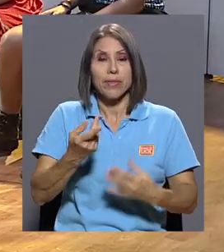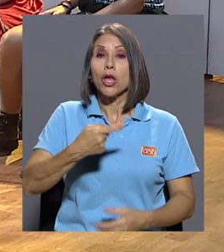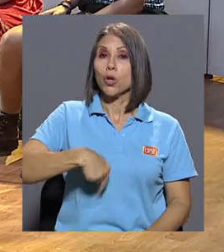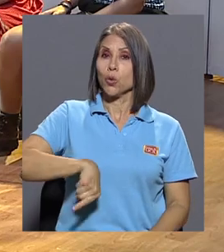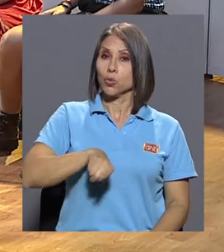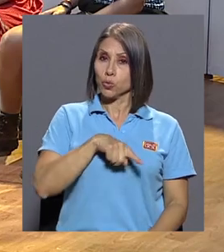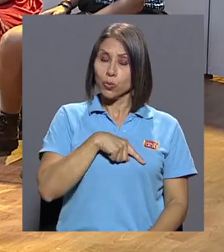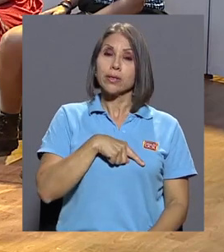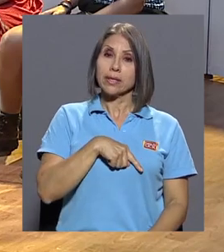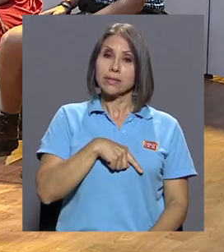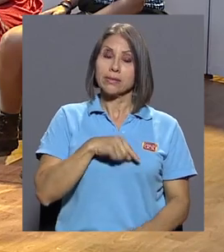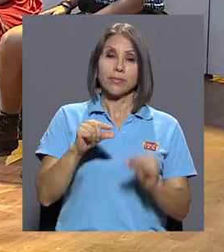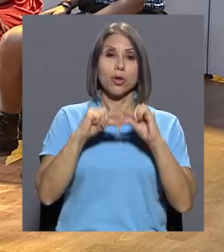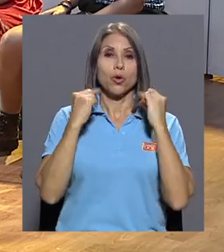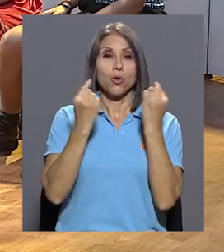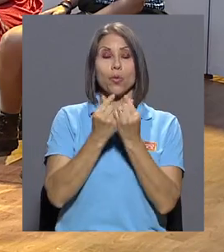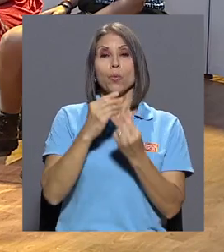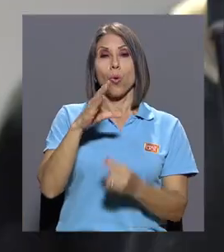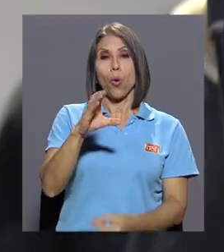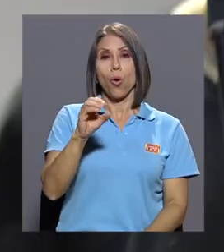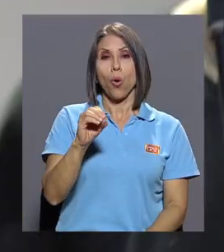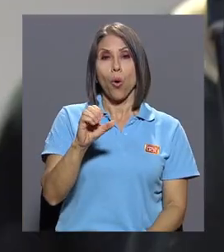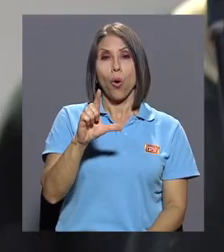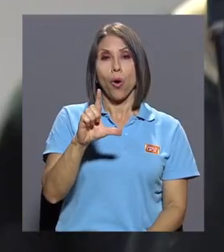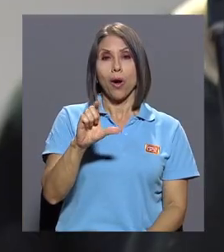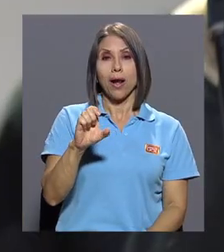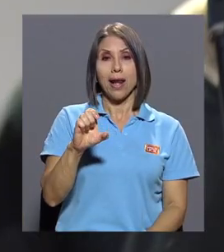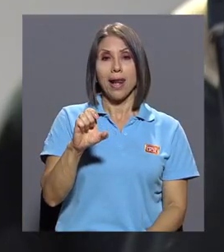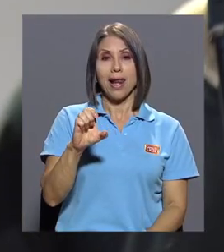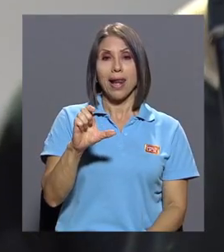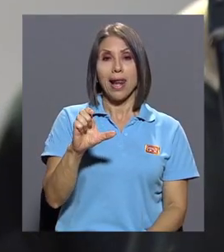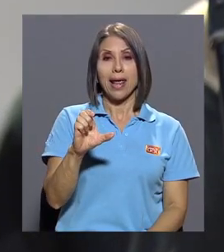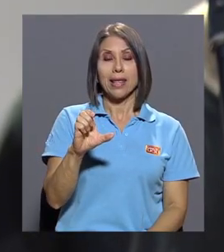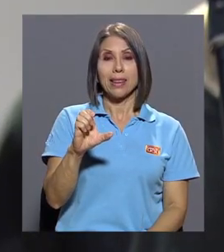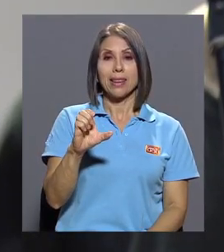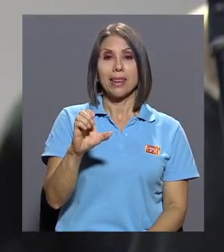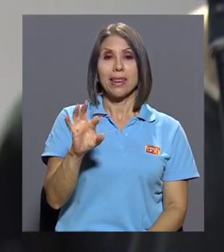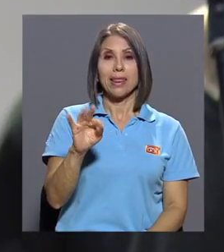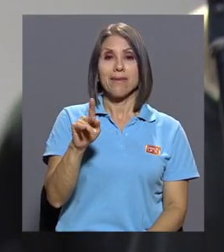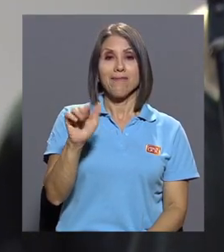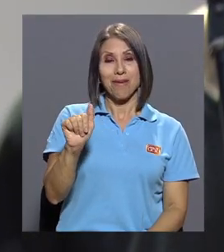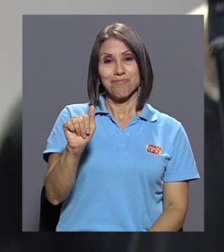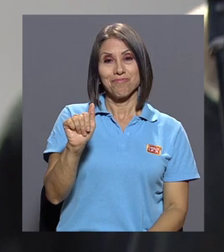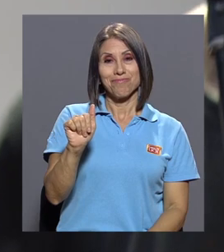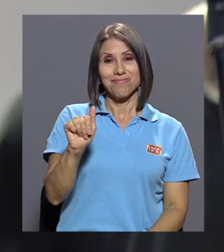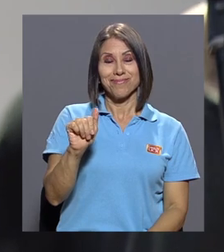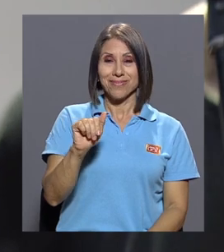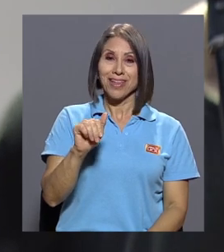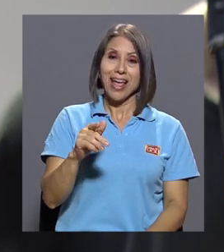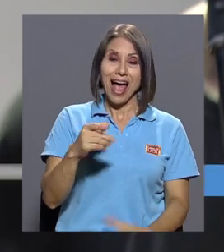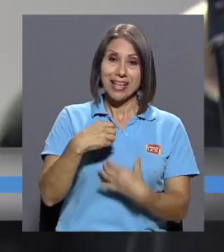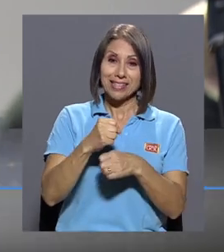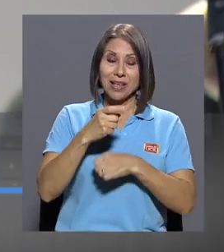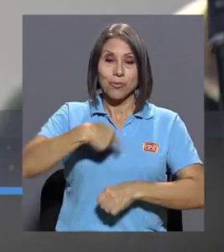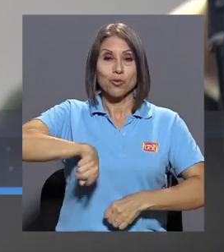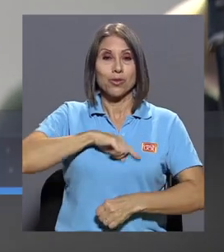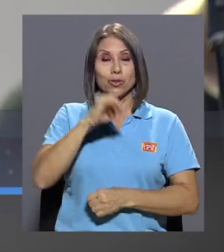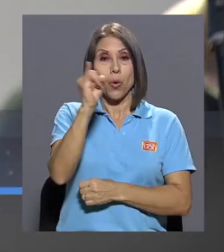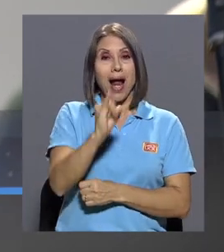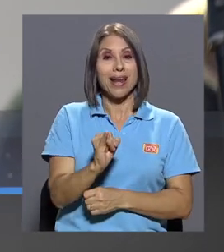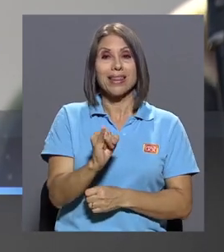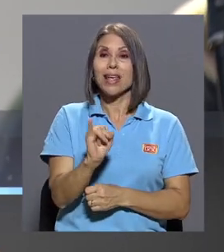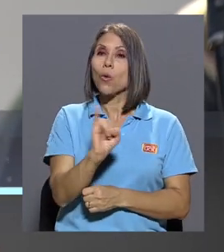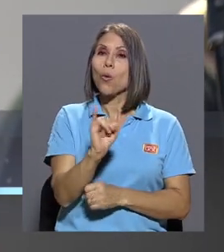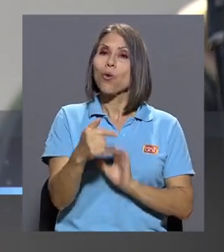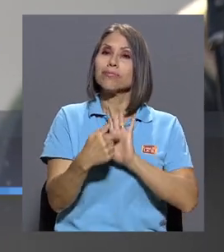nosotras como colectiva hacemos colectivo nuestro arte y